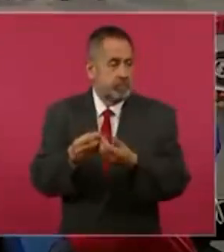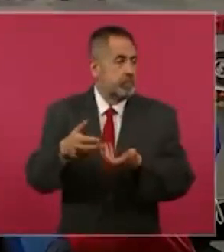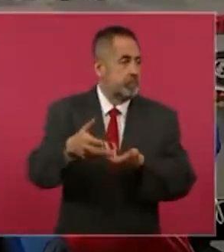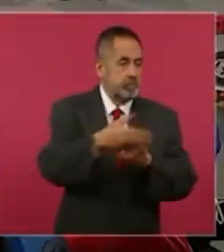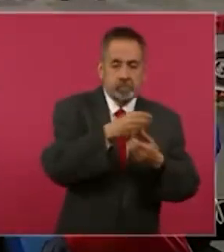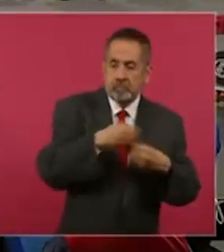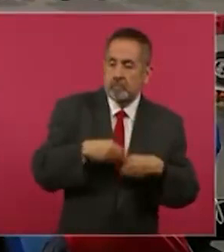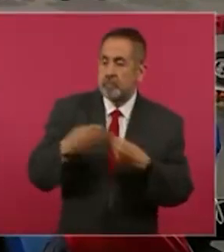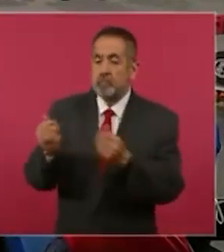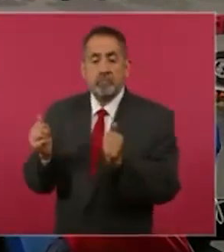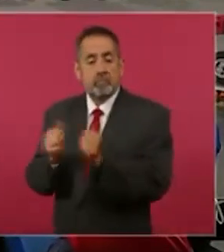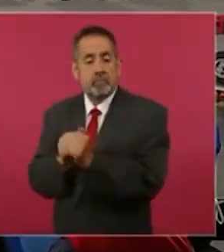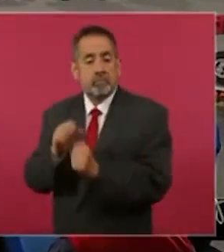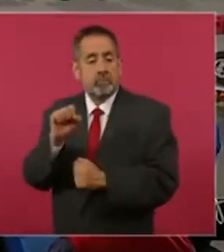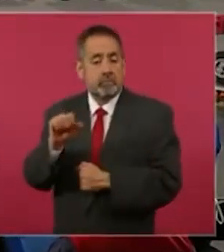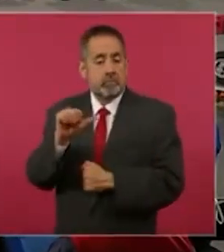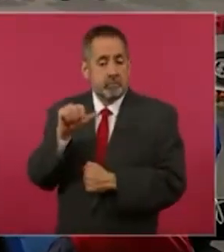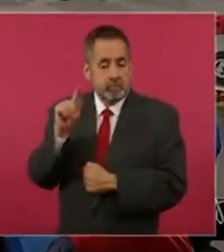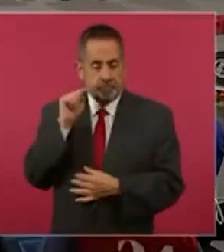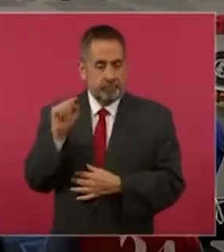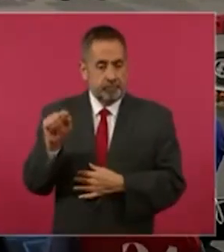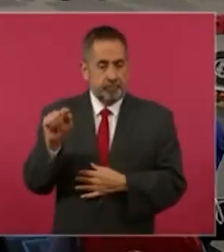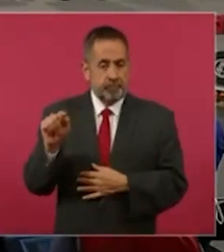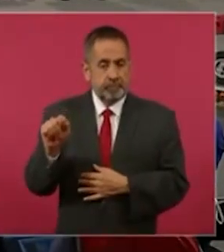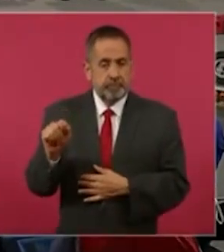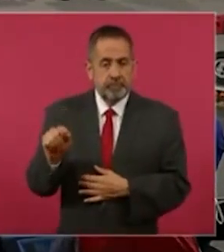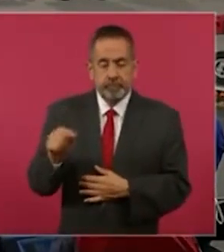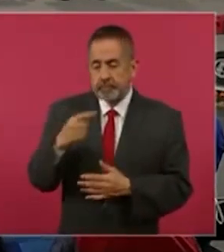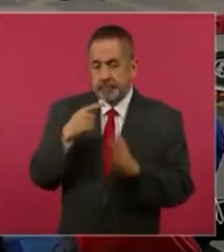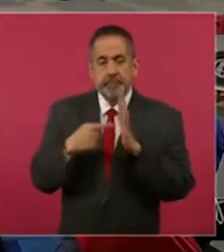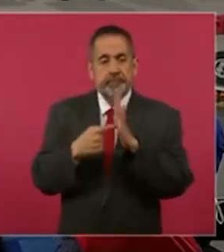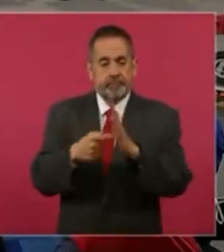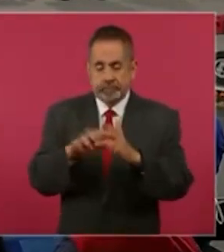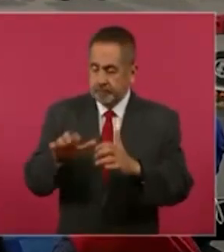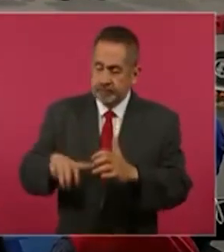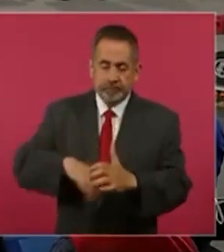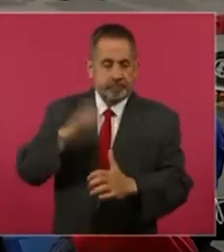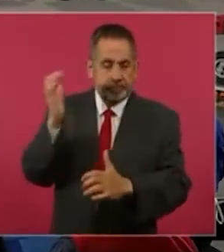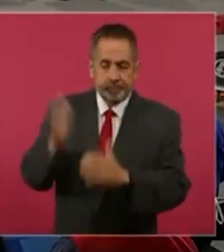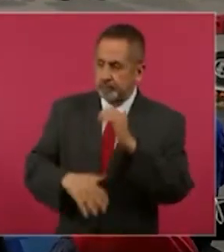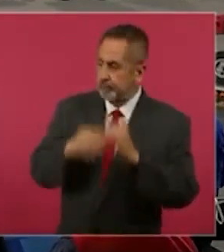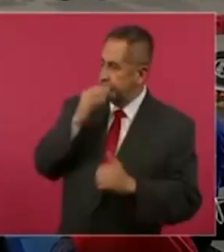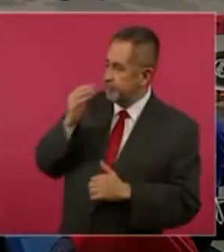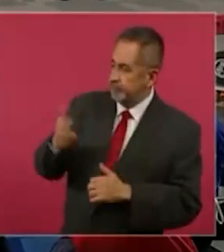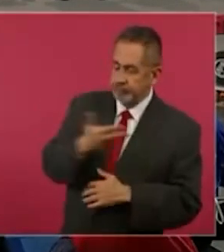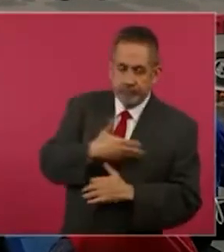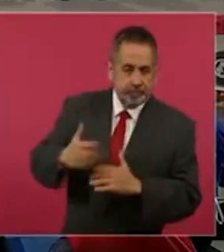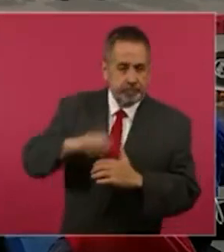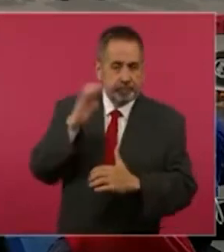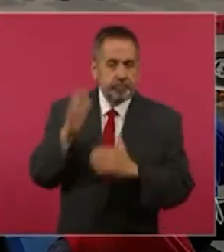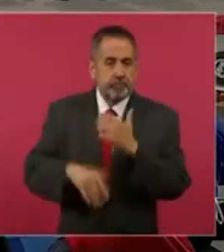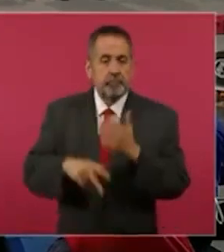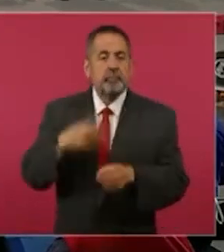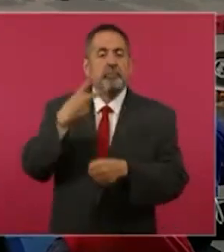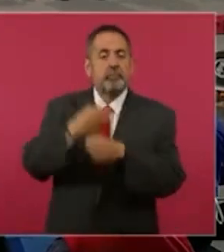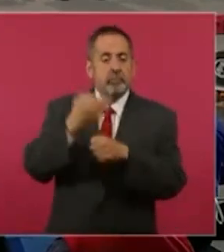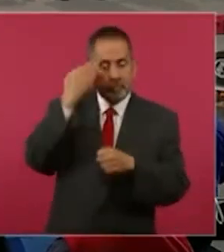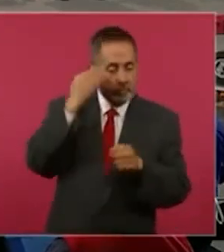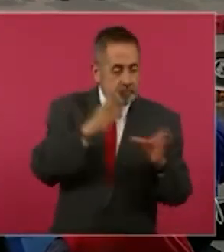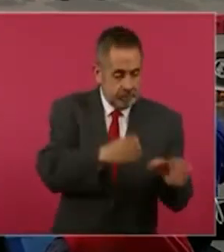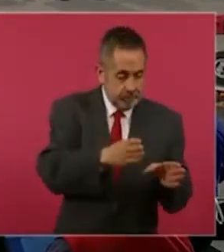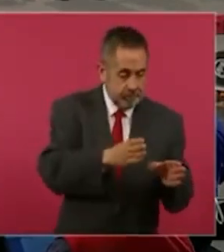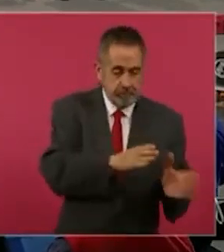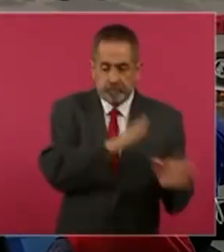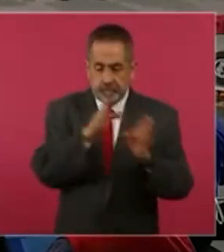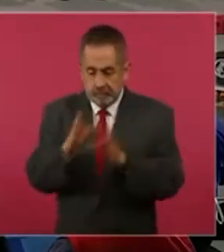SAT y la propia Secretaría de Seguridad. Decir que ya concluimos, señor presidente, la segunda etapa en